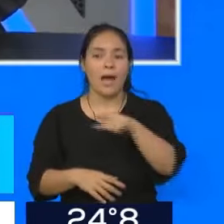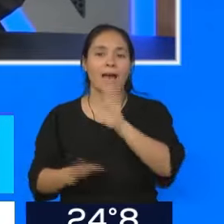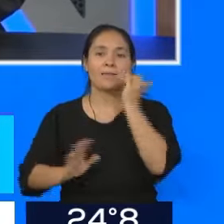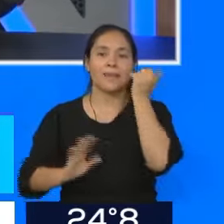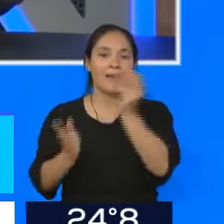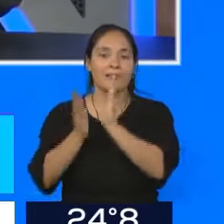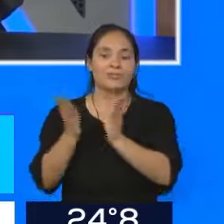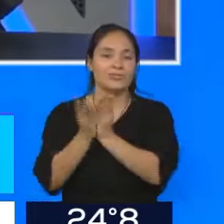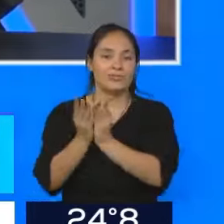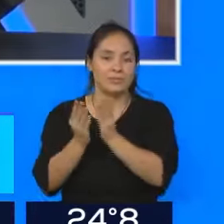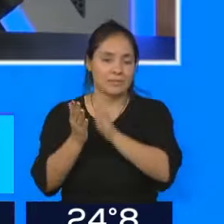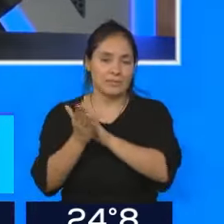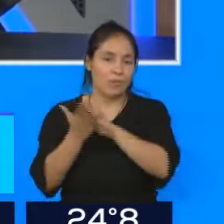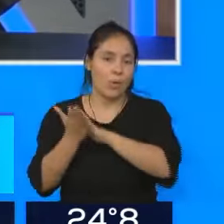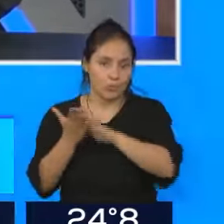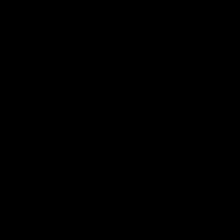Veremos si la cierra o le habrá aún más, ¿no? Gracias.